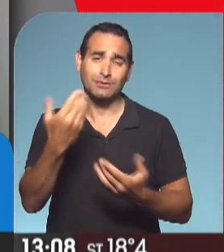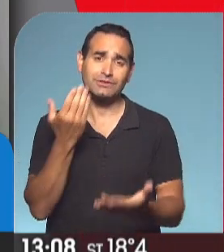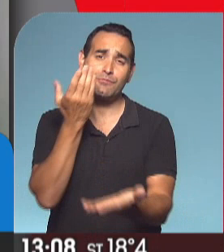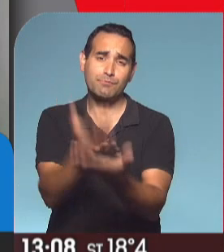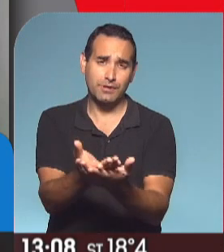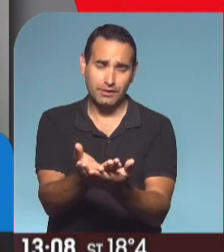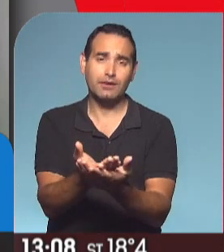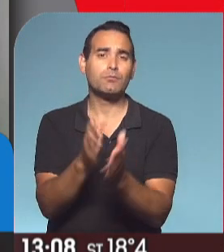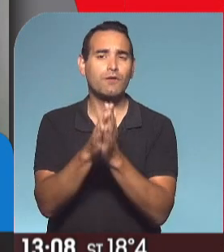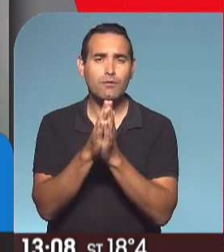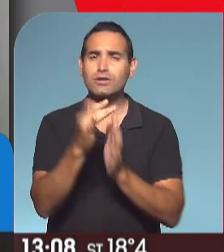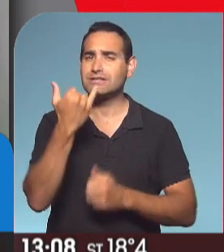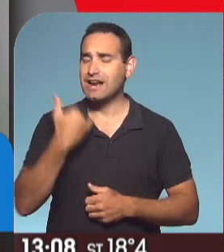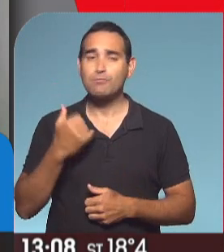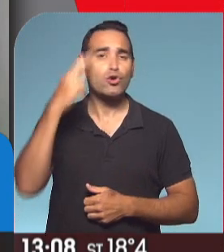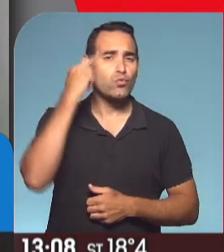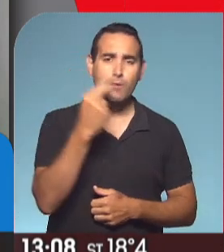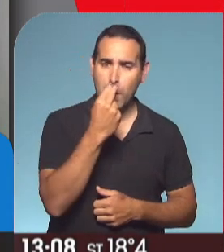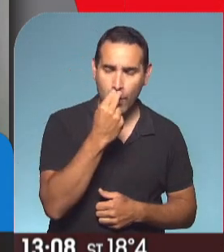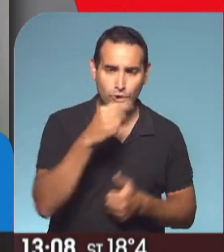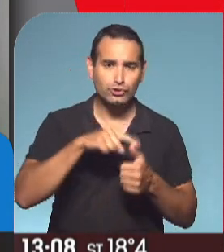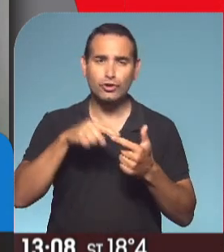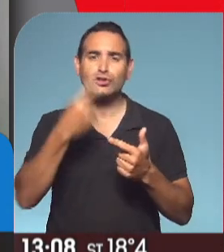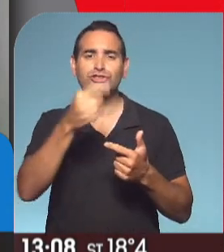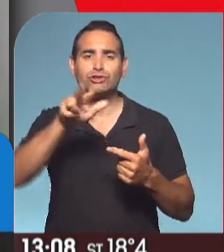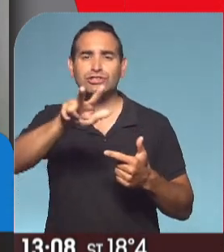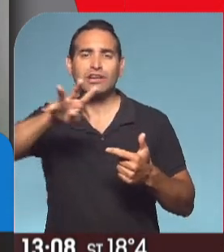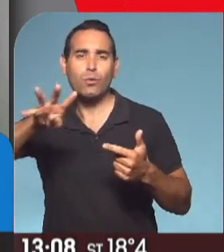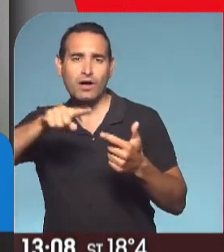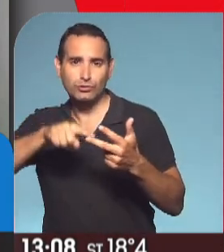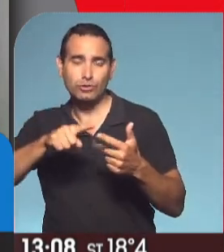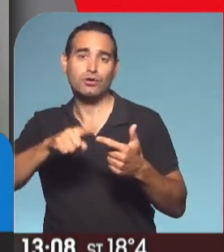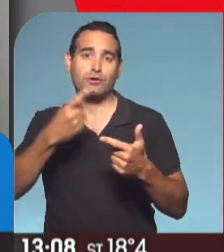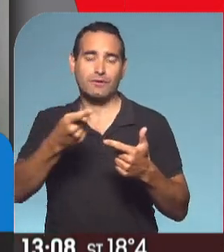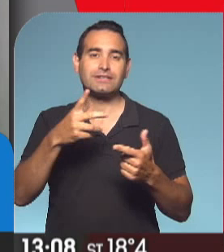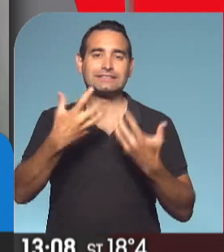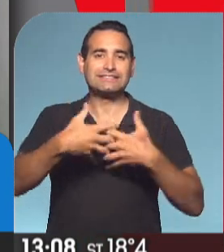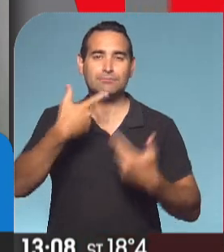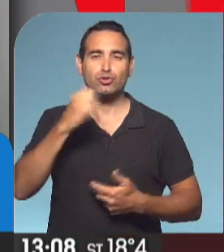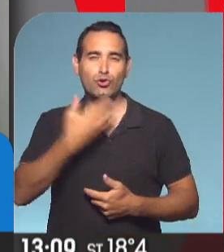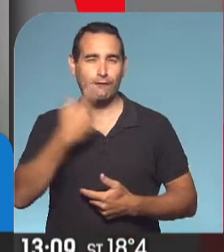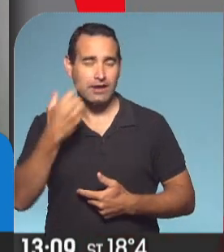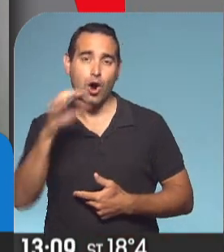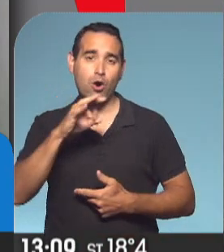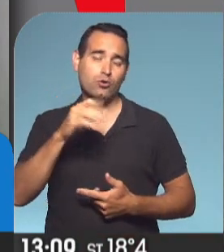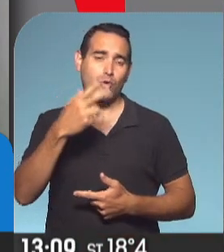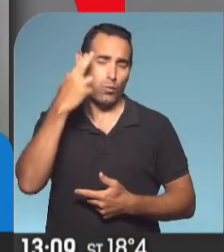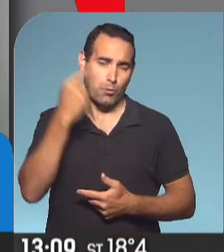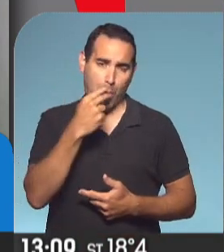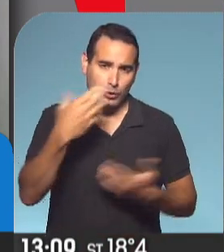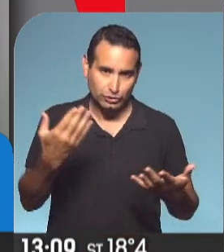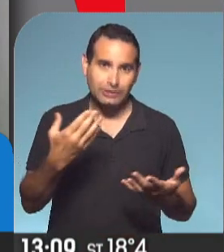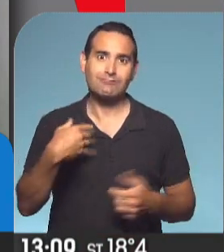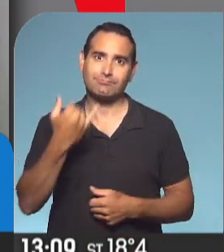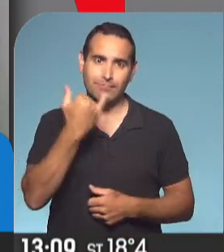nuevamente que nos llamen o al 911 o al 134, que es el sistema Sofía, o al 911 para poder